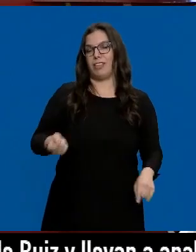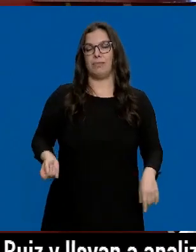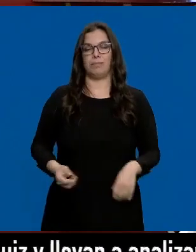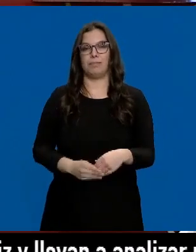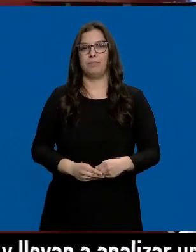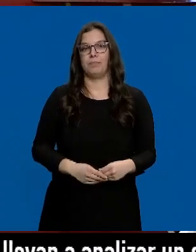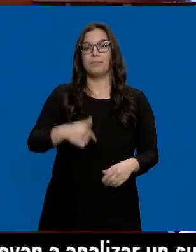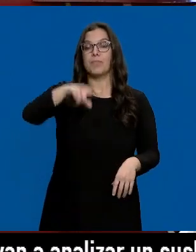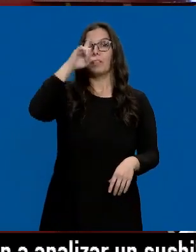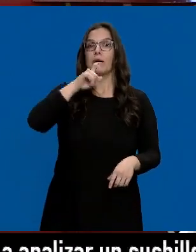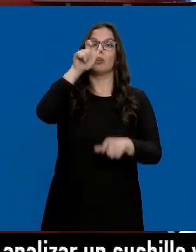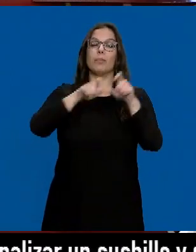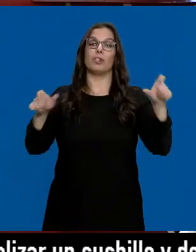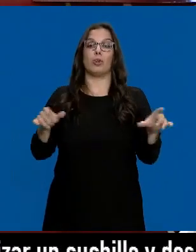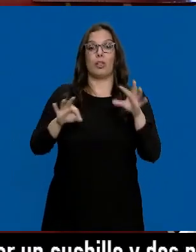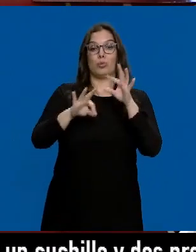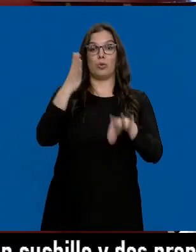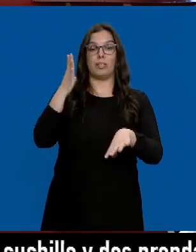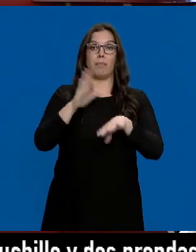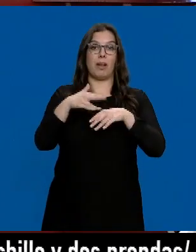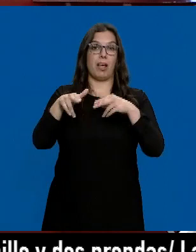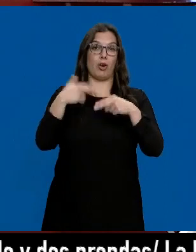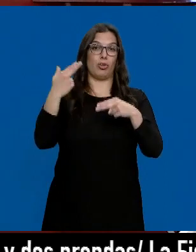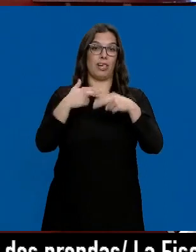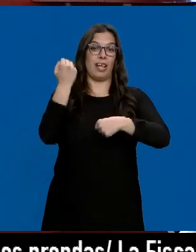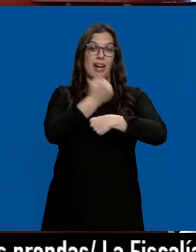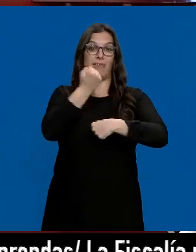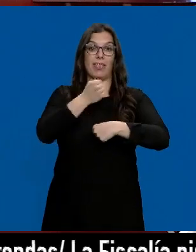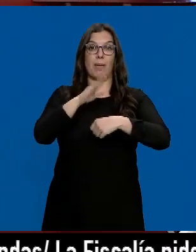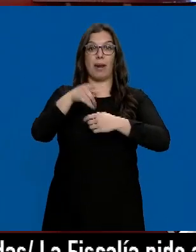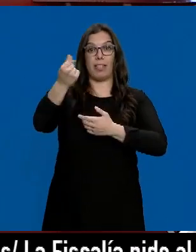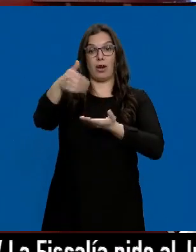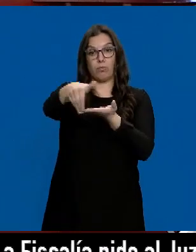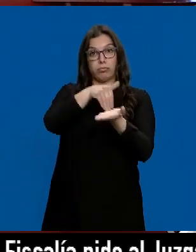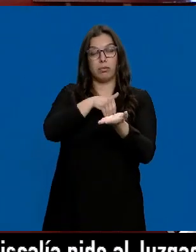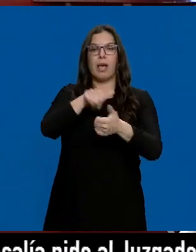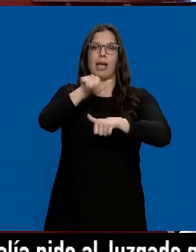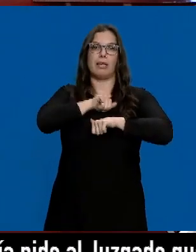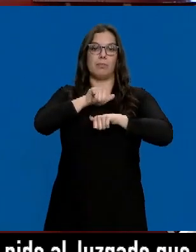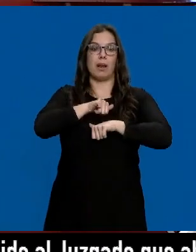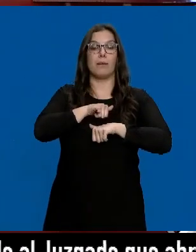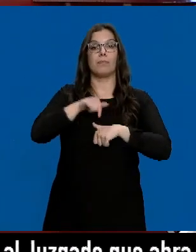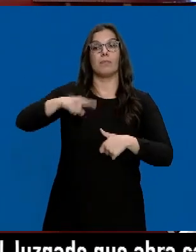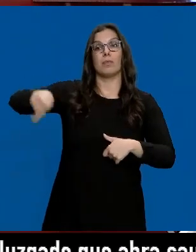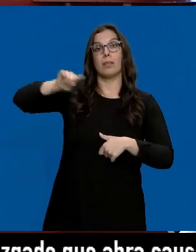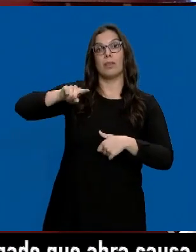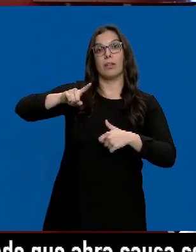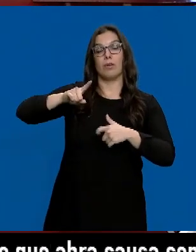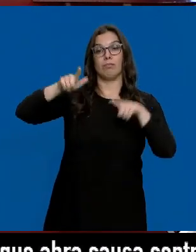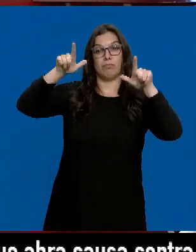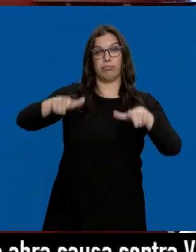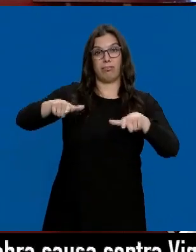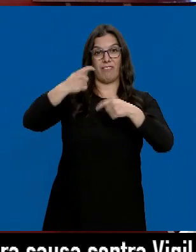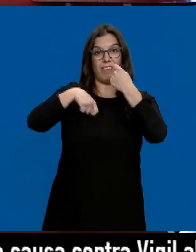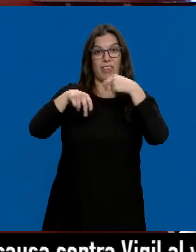Este año los afortunados en el sorteo de Navidad tendrán que esperar para cobrar sus premios. Las administraciones han convocado una huelga y cerrarán